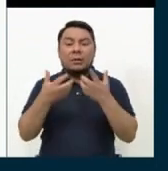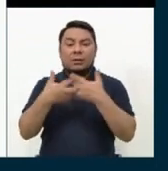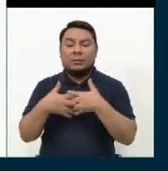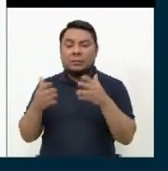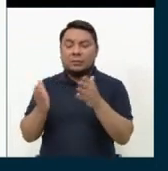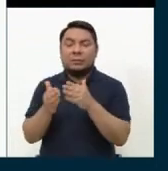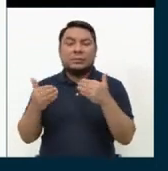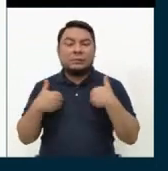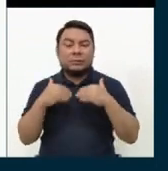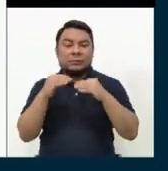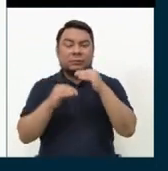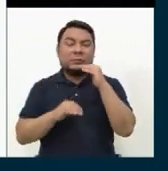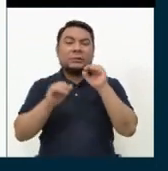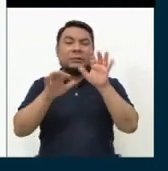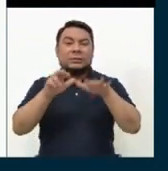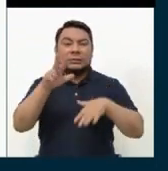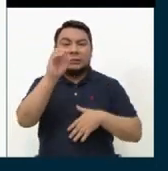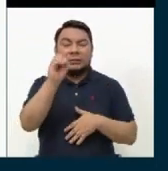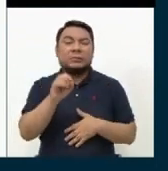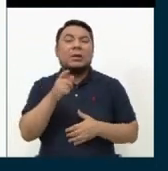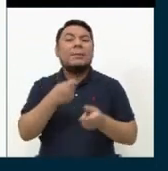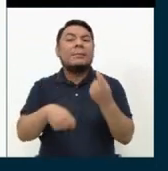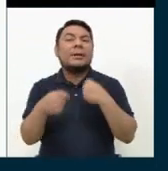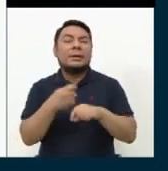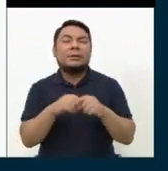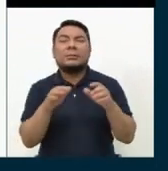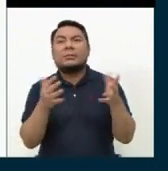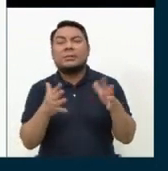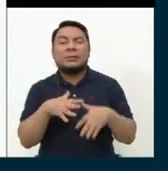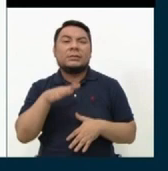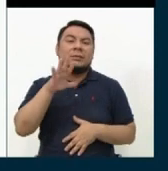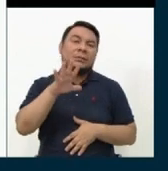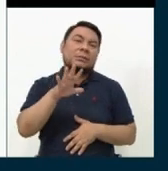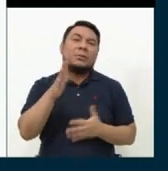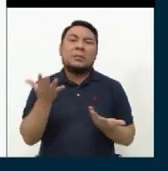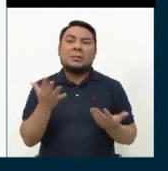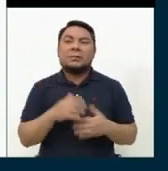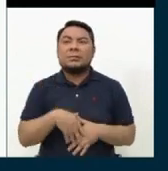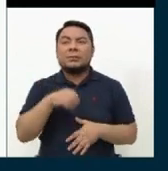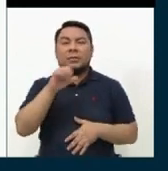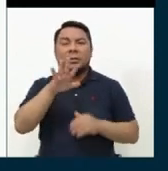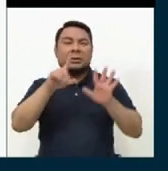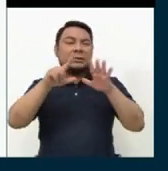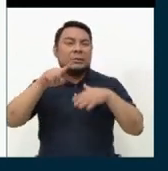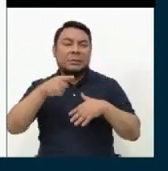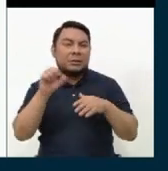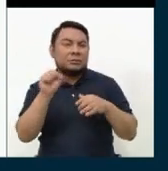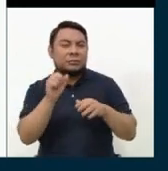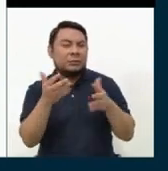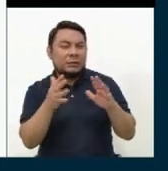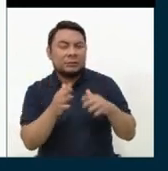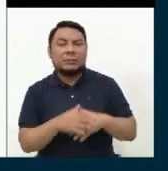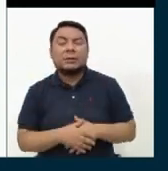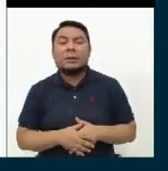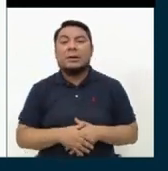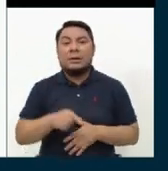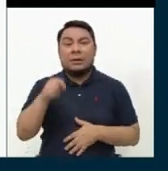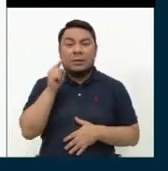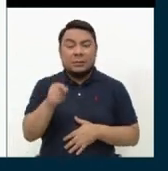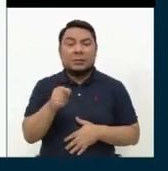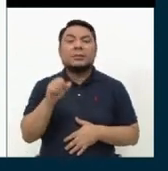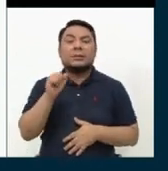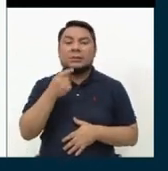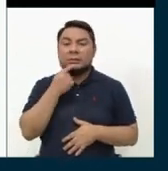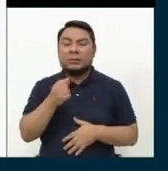tiene menos de 13 UITs de venta, es decir, más o menos 57 mil soles, estas son